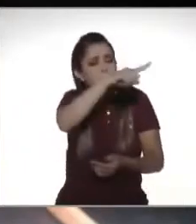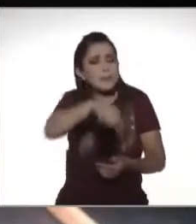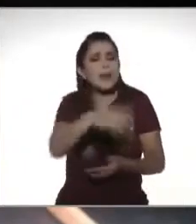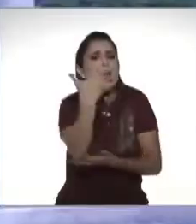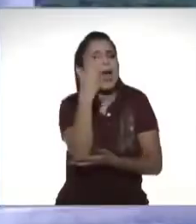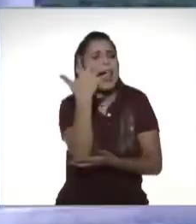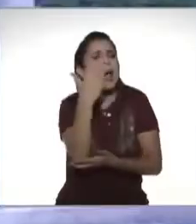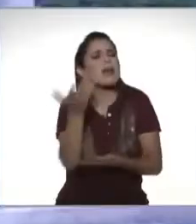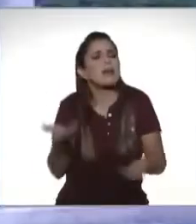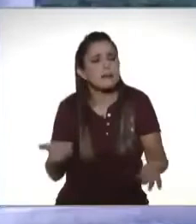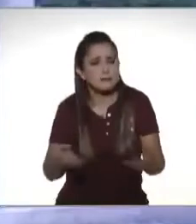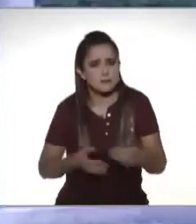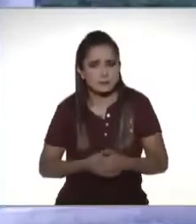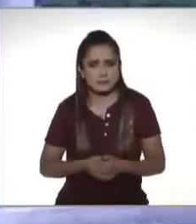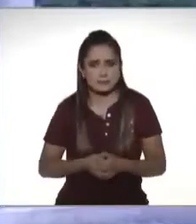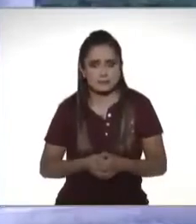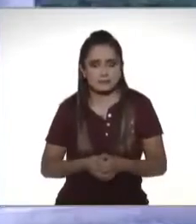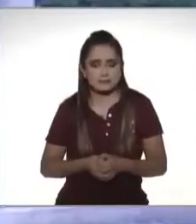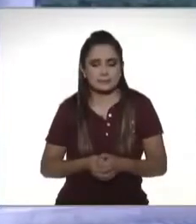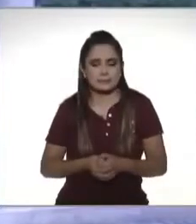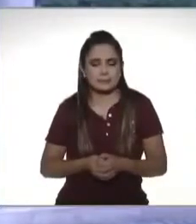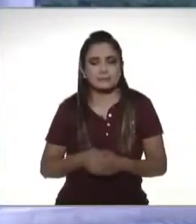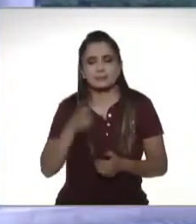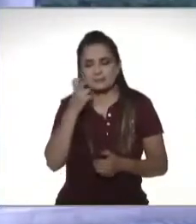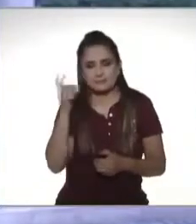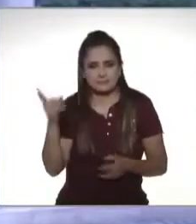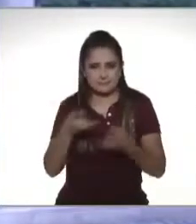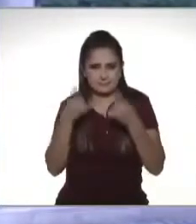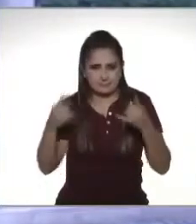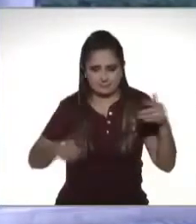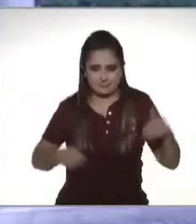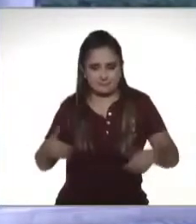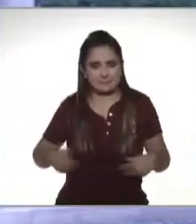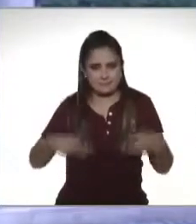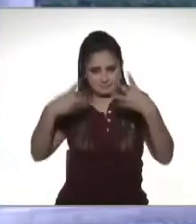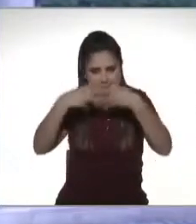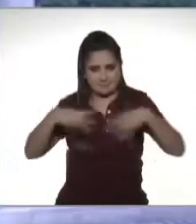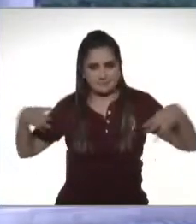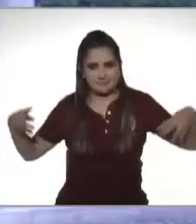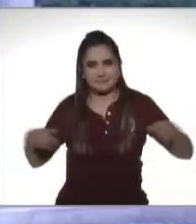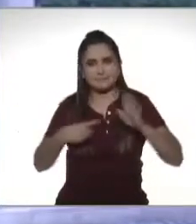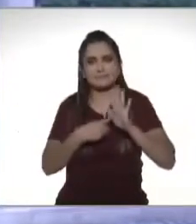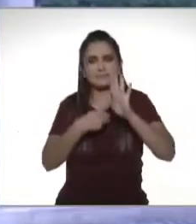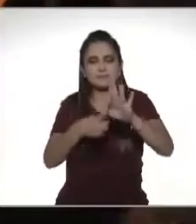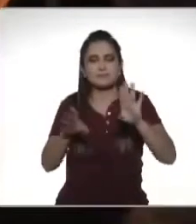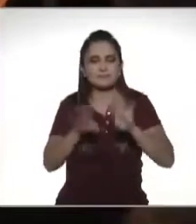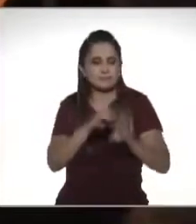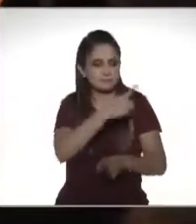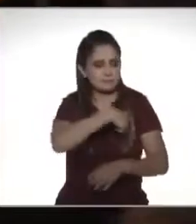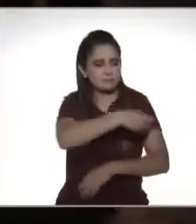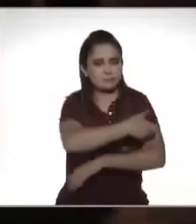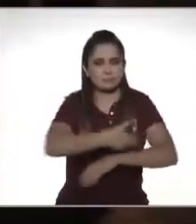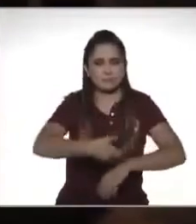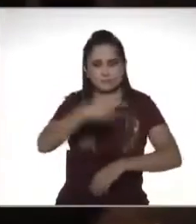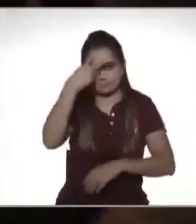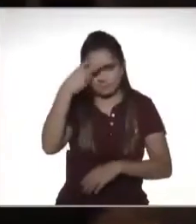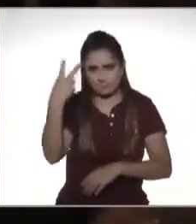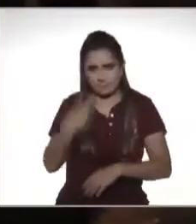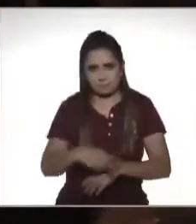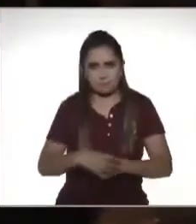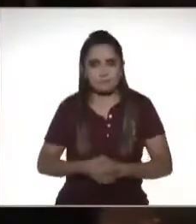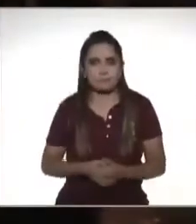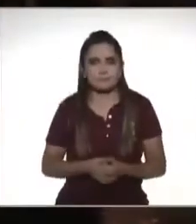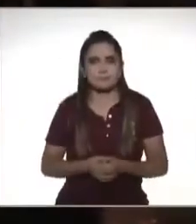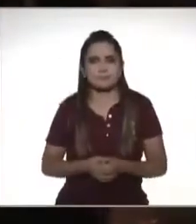sí tiene un trasfondo de cómo operamos como la familia mexicana o sea creo que hay